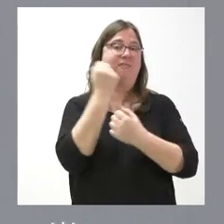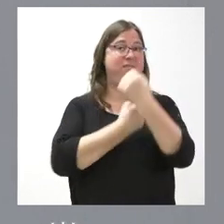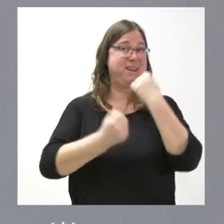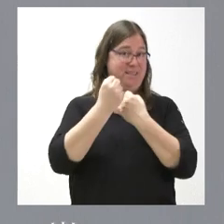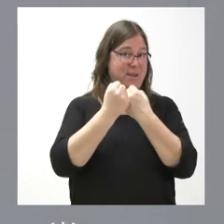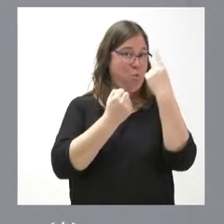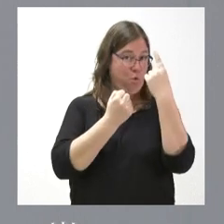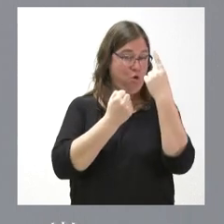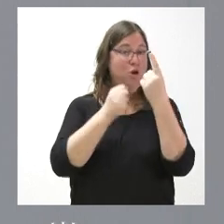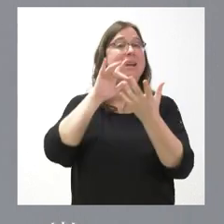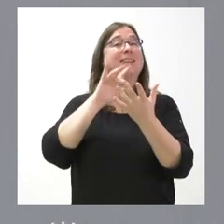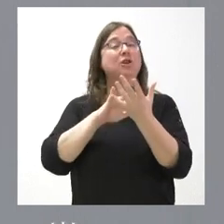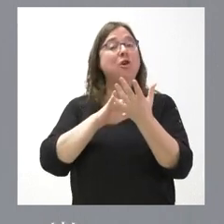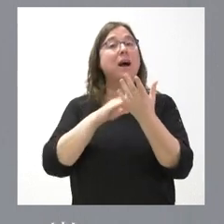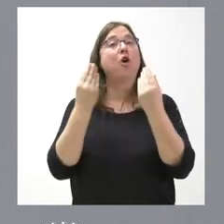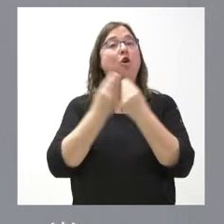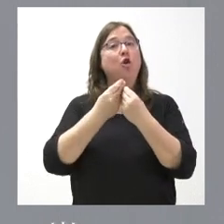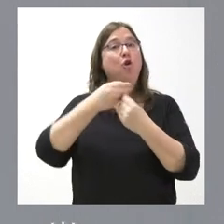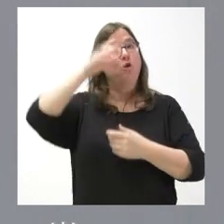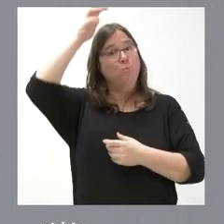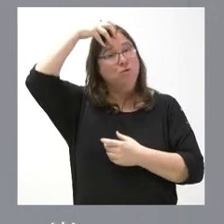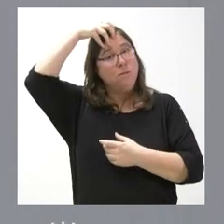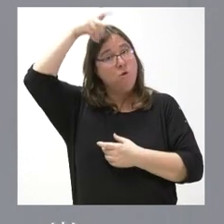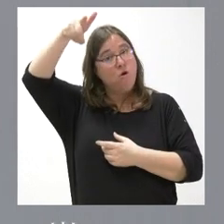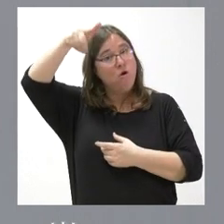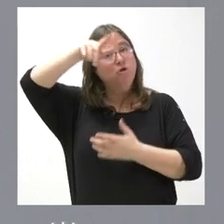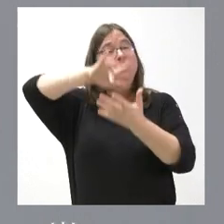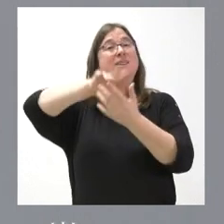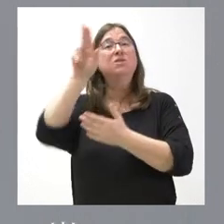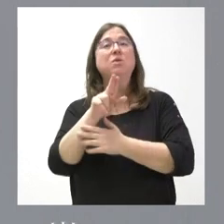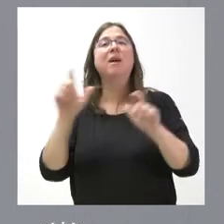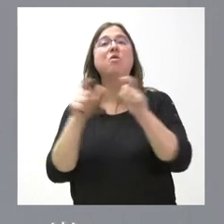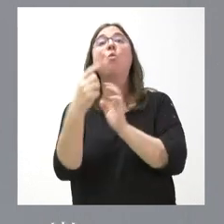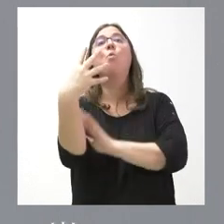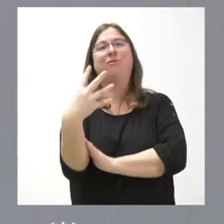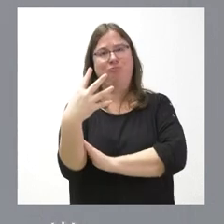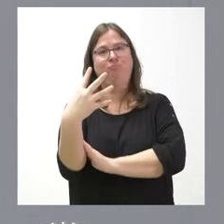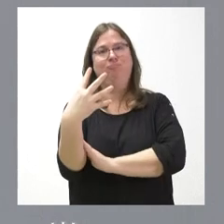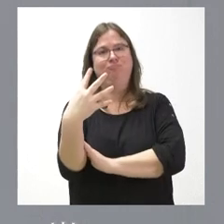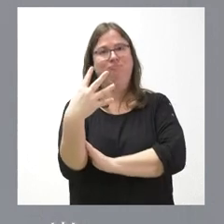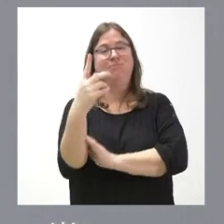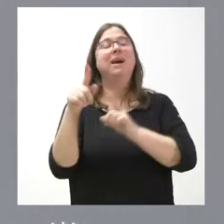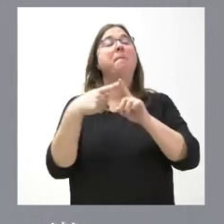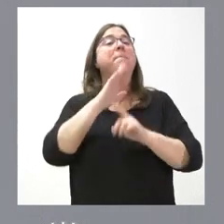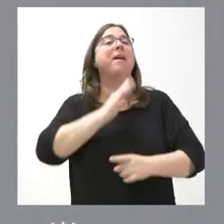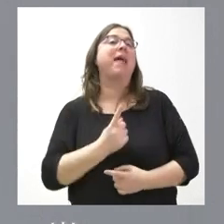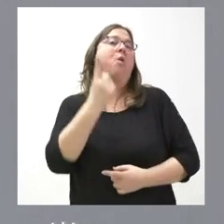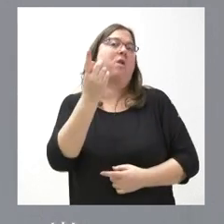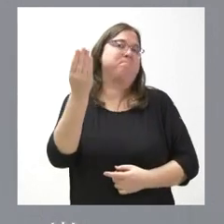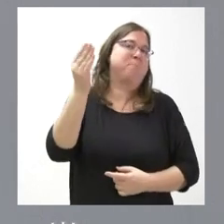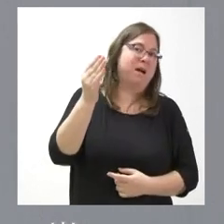ya cuatro reuniones con Puigdemont en Suiza. Y parece ser que además de esas ha tenido algunas reuniones